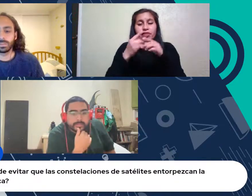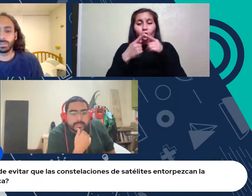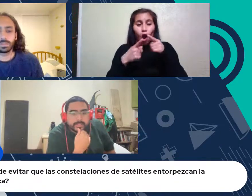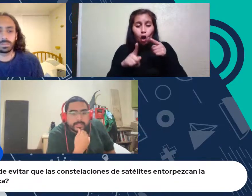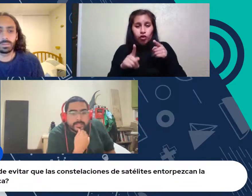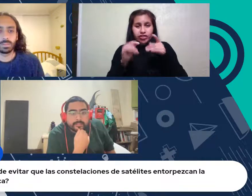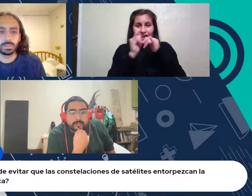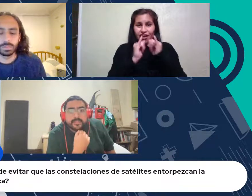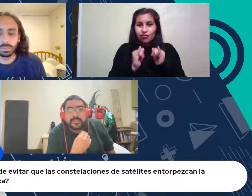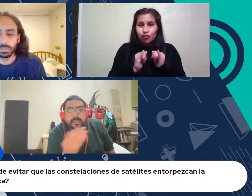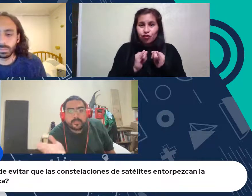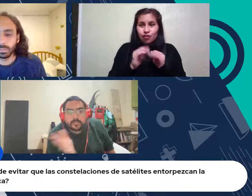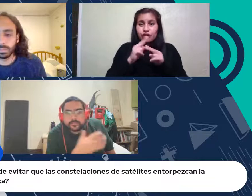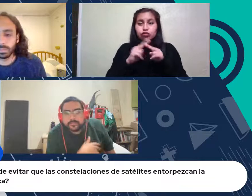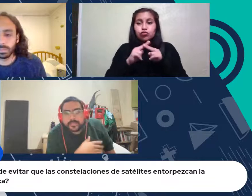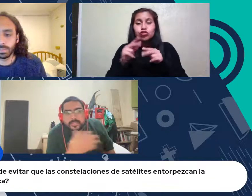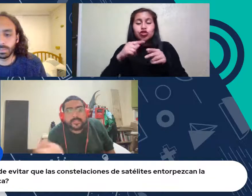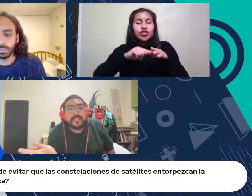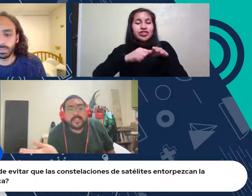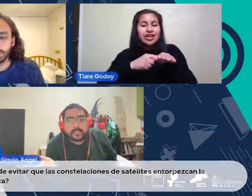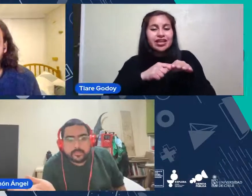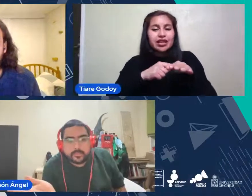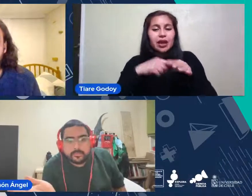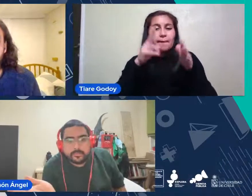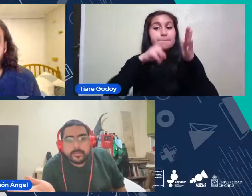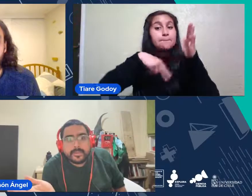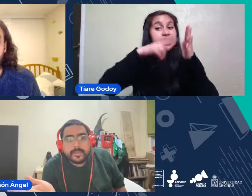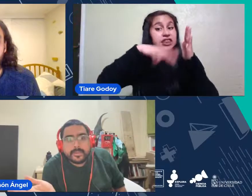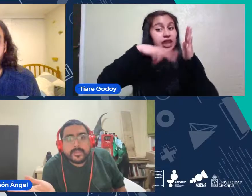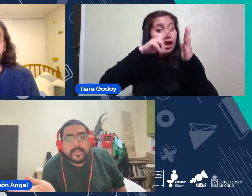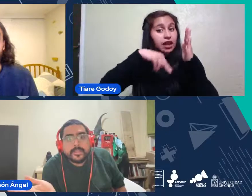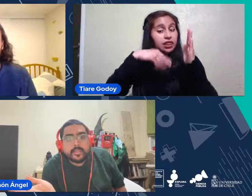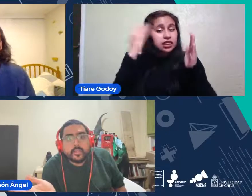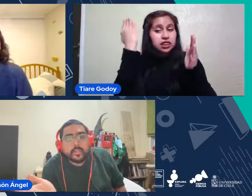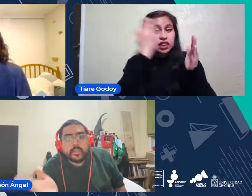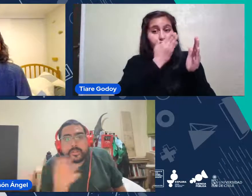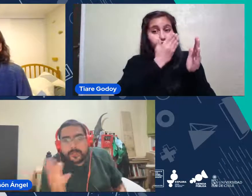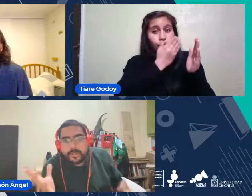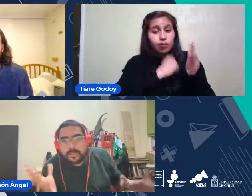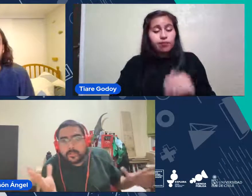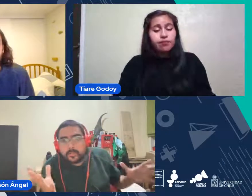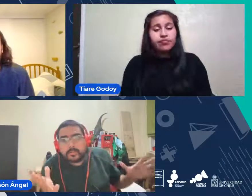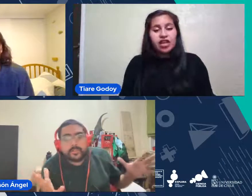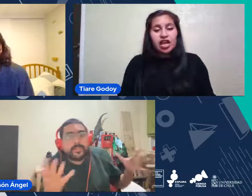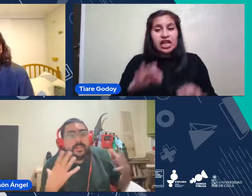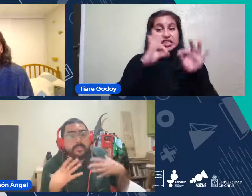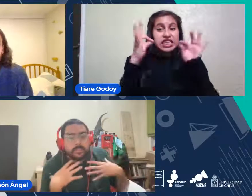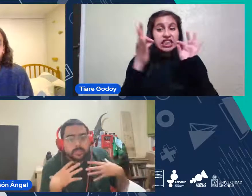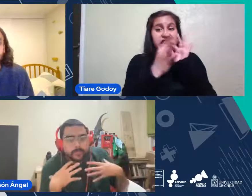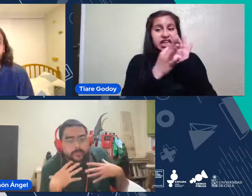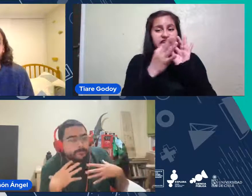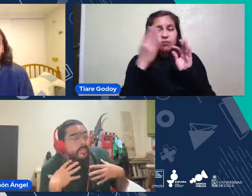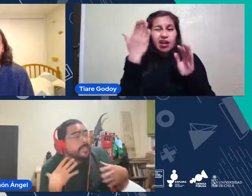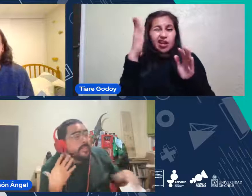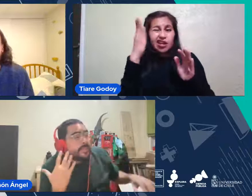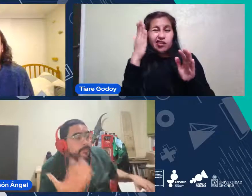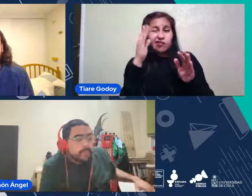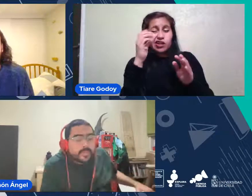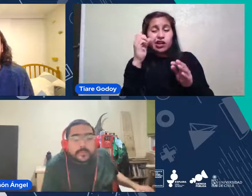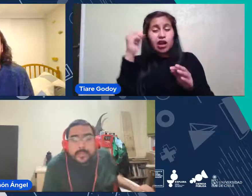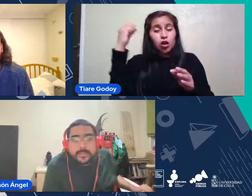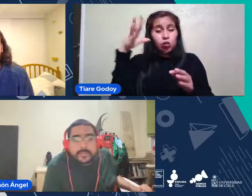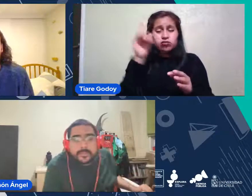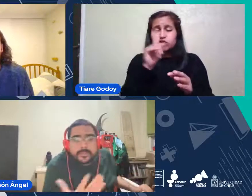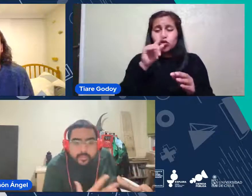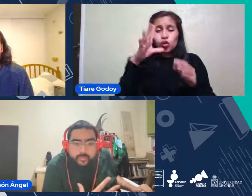Solución Más Técnica Que Es Pintar Los Satélites Negros Para Que No Reflejen La Luz Sino Que La Absorban El